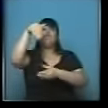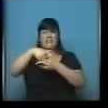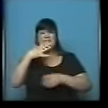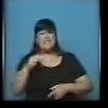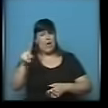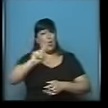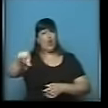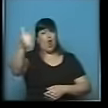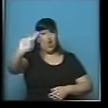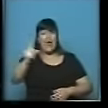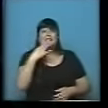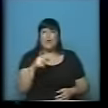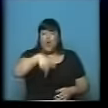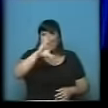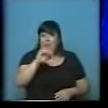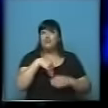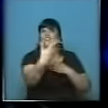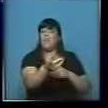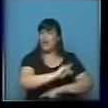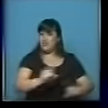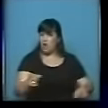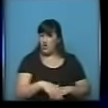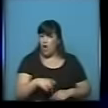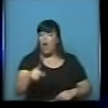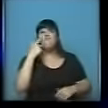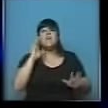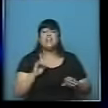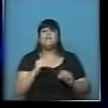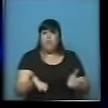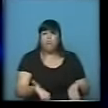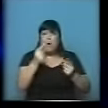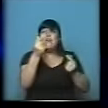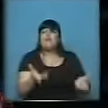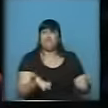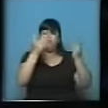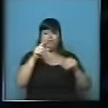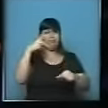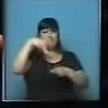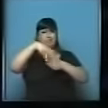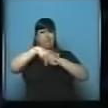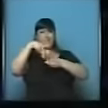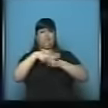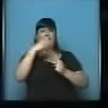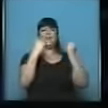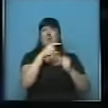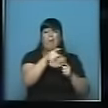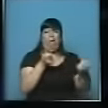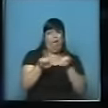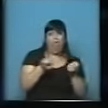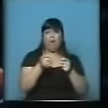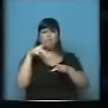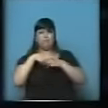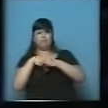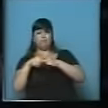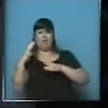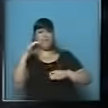estoy seguro que después esta noche el pueblo argentino nos lo va a permitir. Fíjense ya cómo están aumentando los precios. Un minuto, Daniel. Economía especulativa. Un favor,